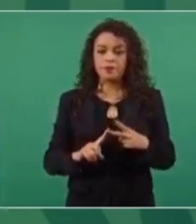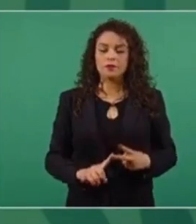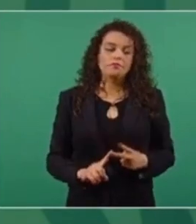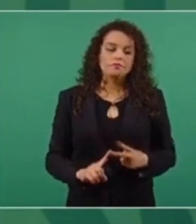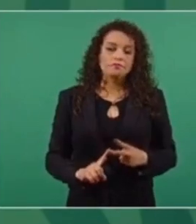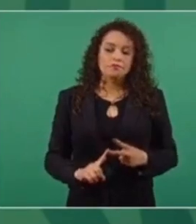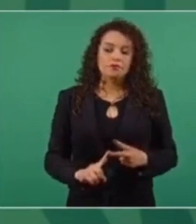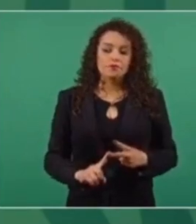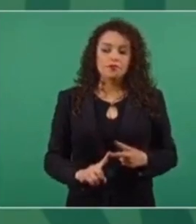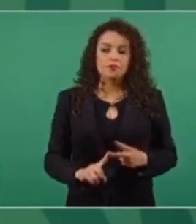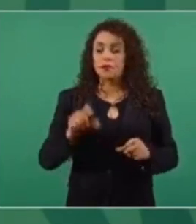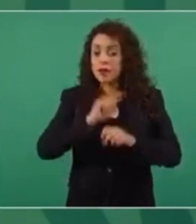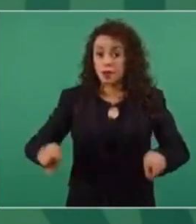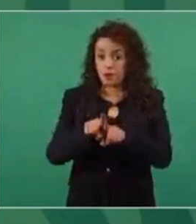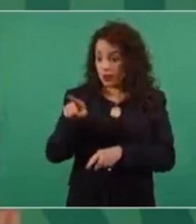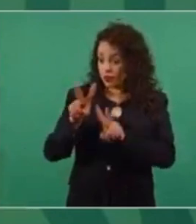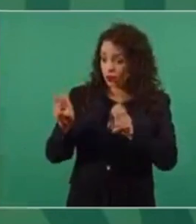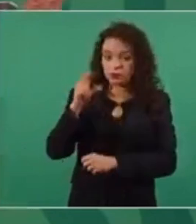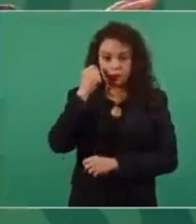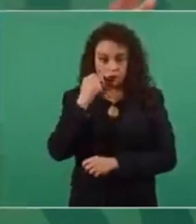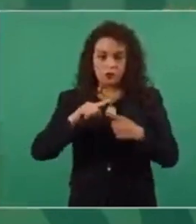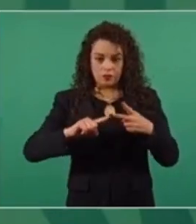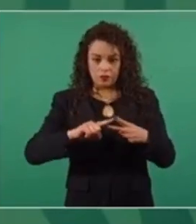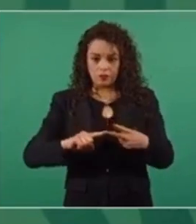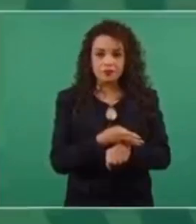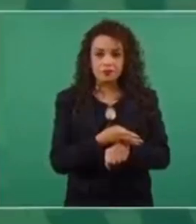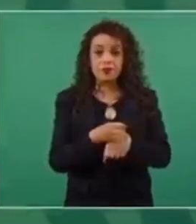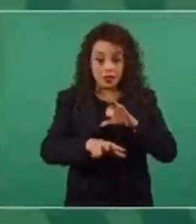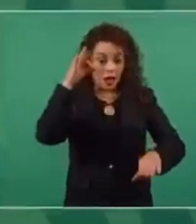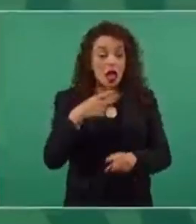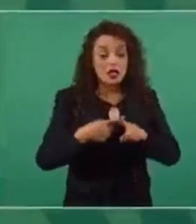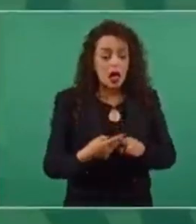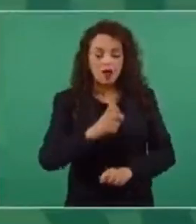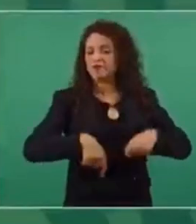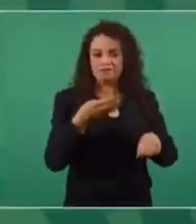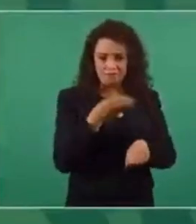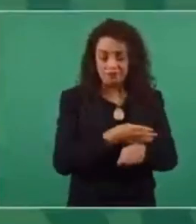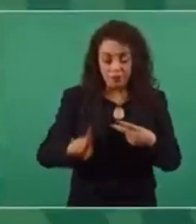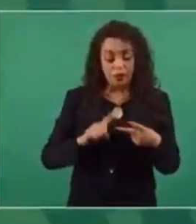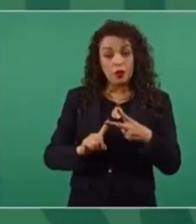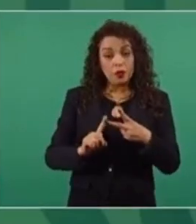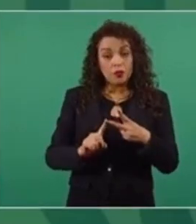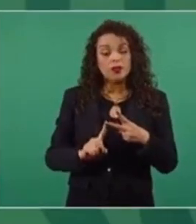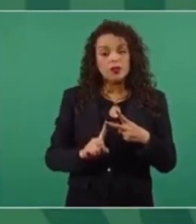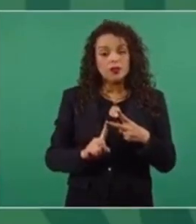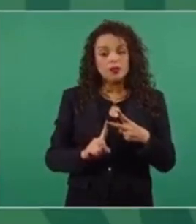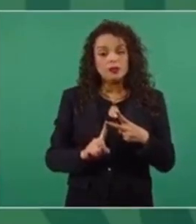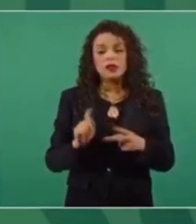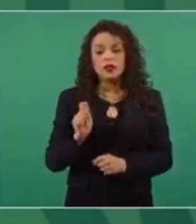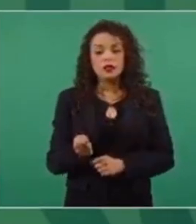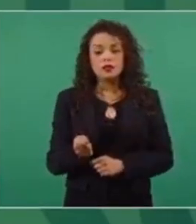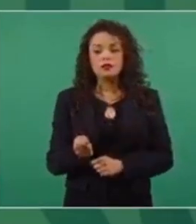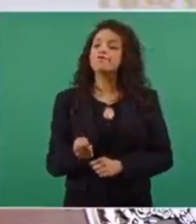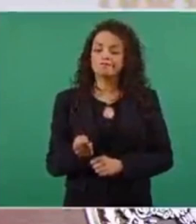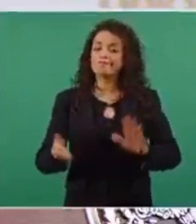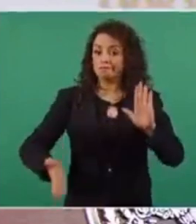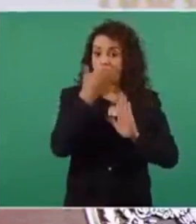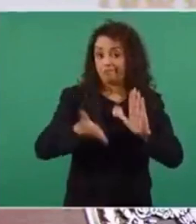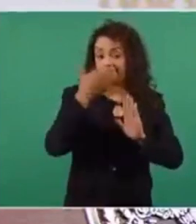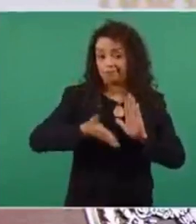caso. Una es el castigo a los responsables y la otra tiene que ver con la construcción